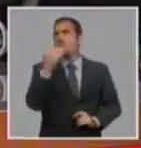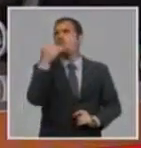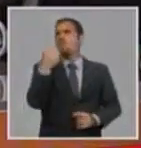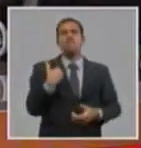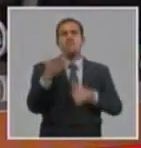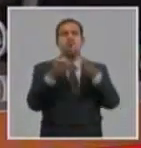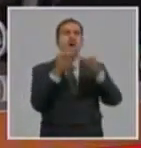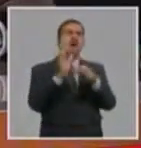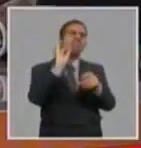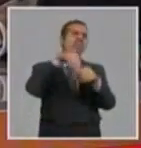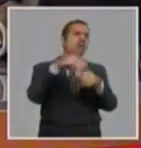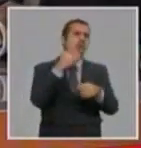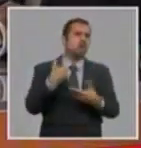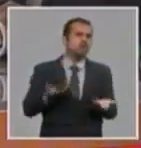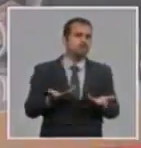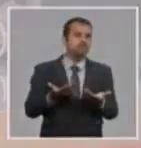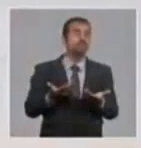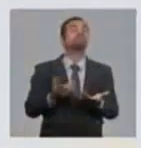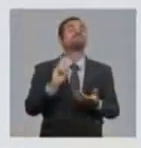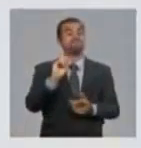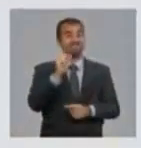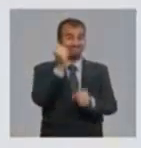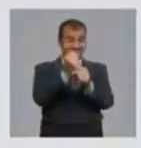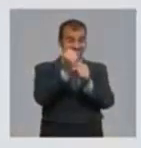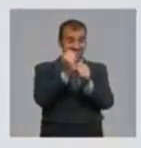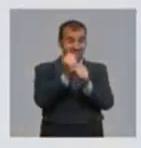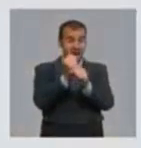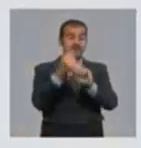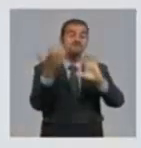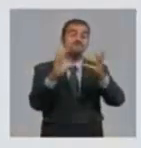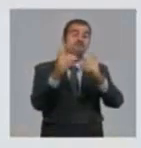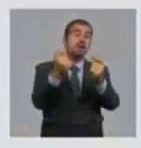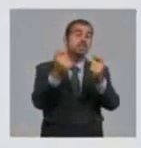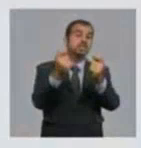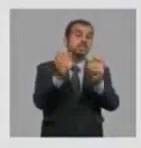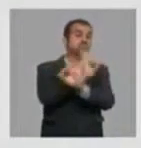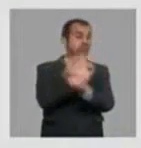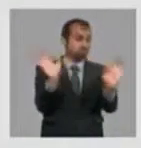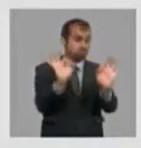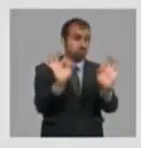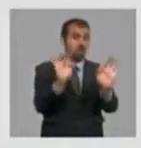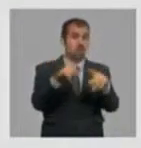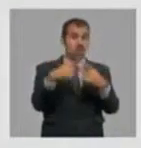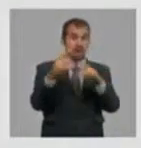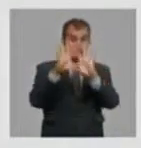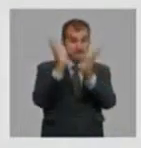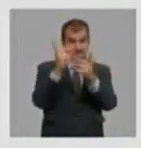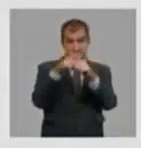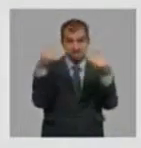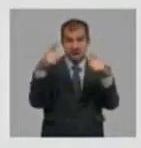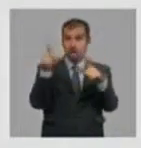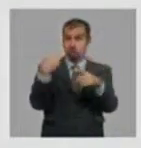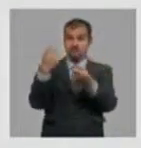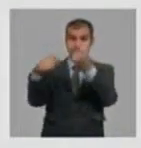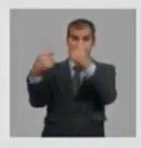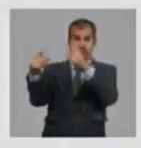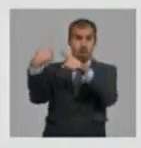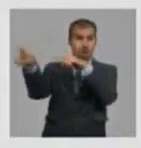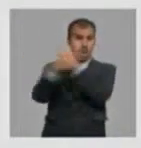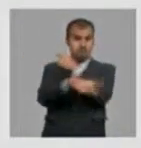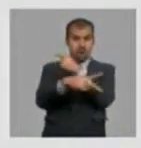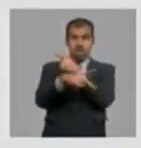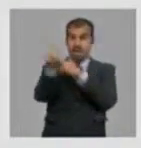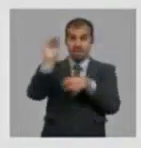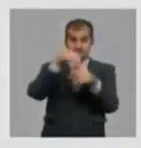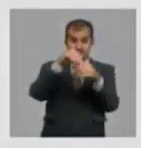Primero, trabajan bajo un régimen financiero especial, porque retienen parte de los ingresos que obtienen por imputaciones para su propia gestión.